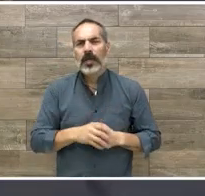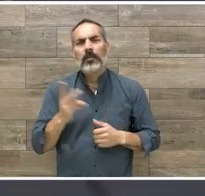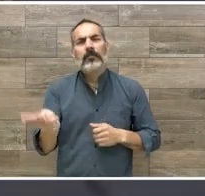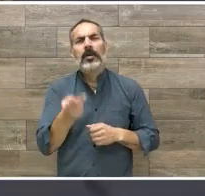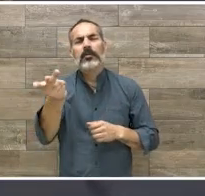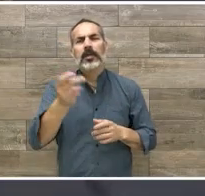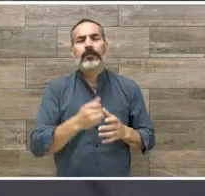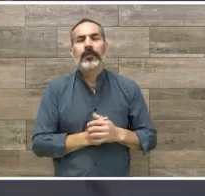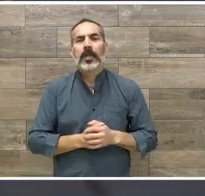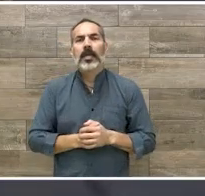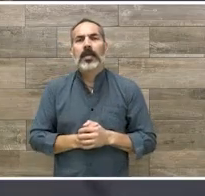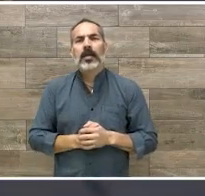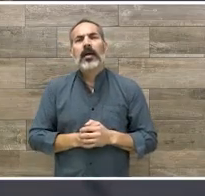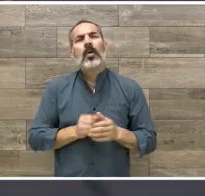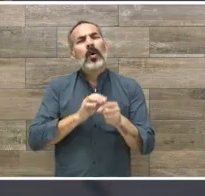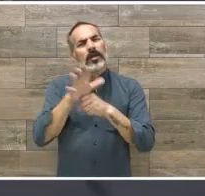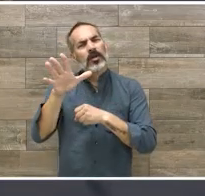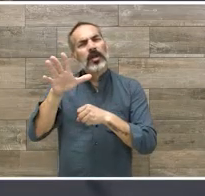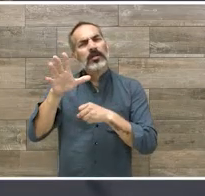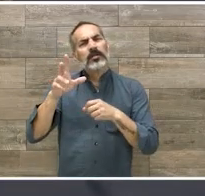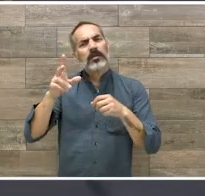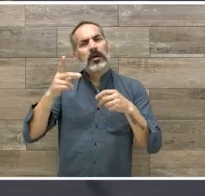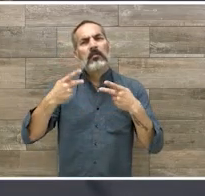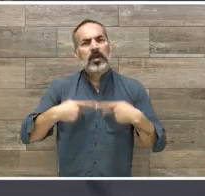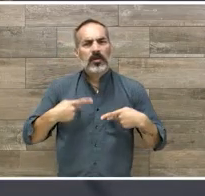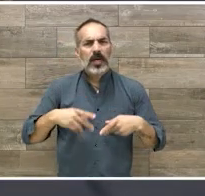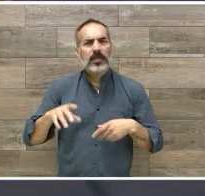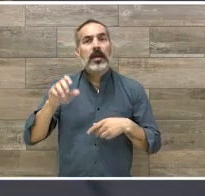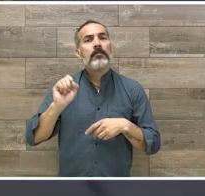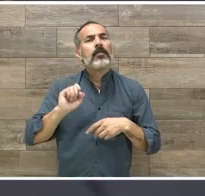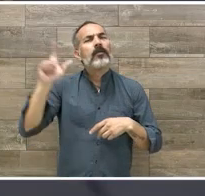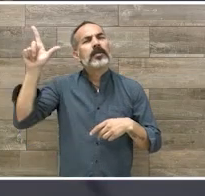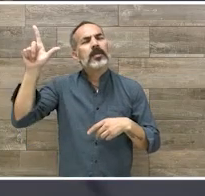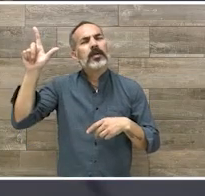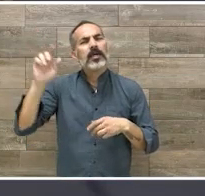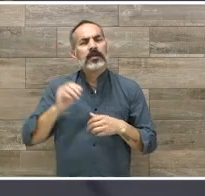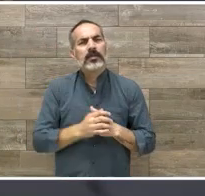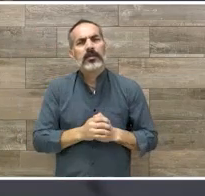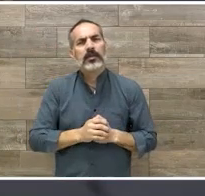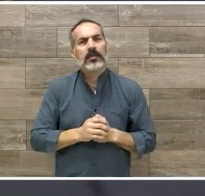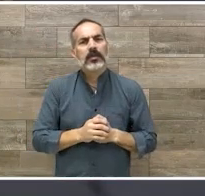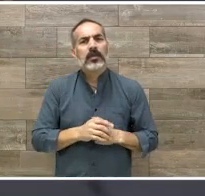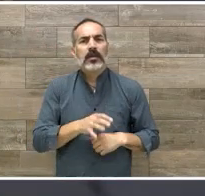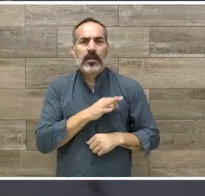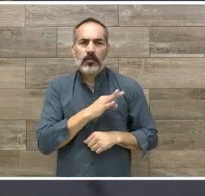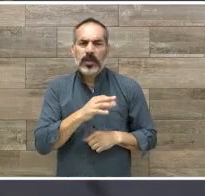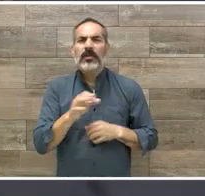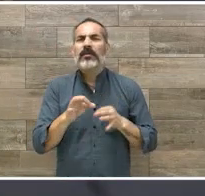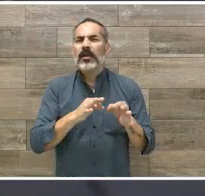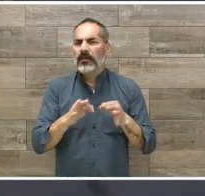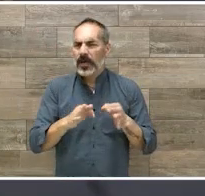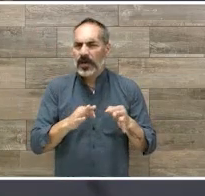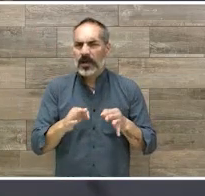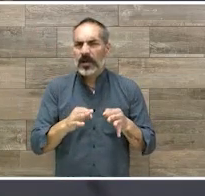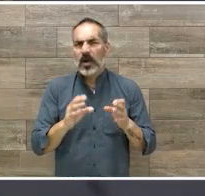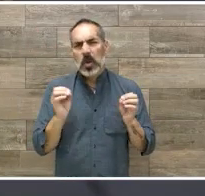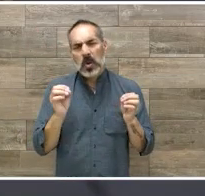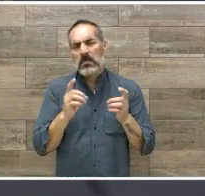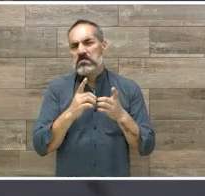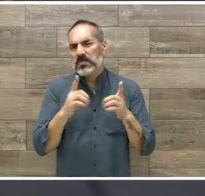profesionistas son los que están capacitados o pueden desarrollar